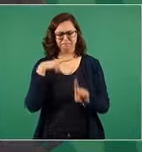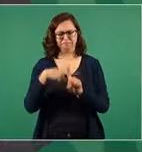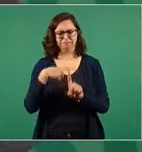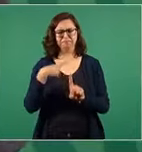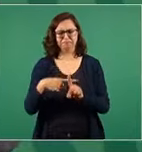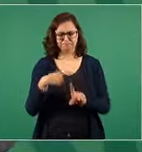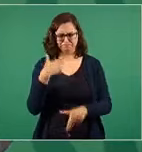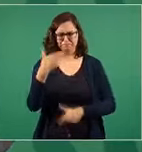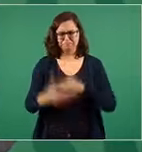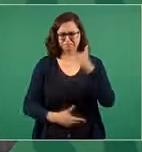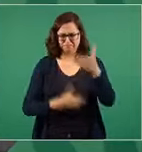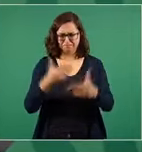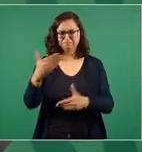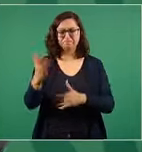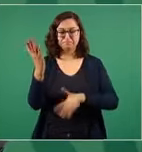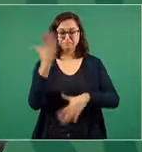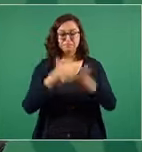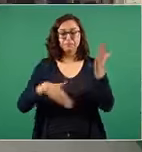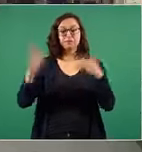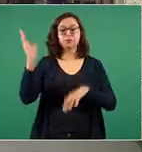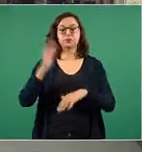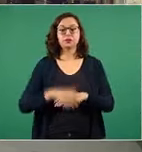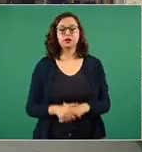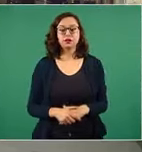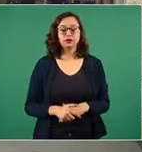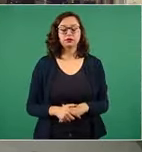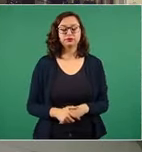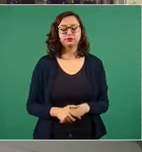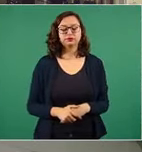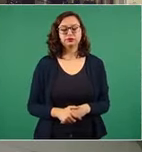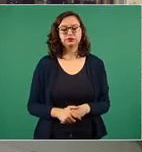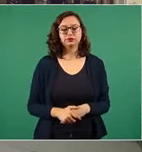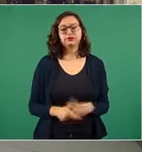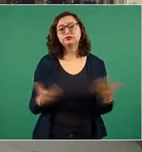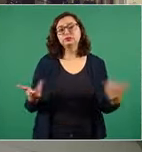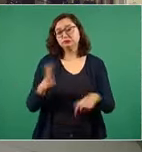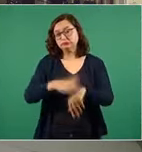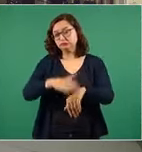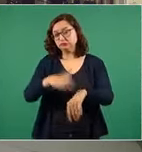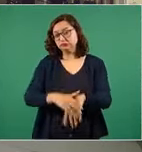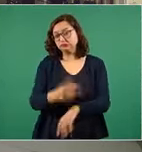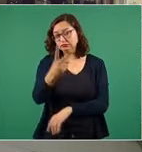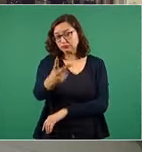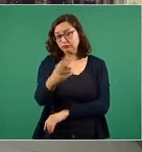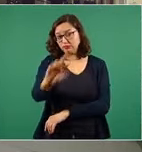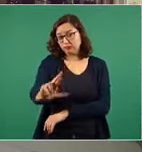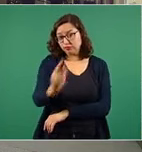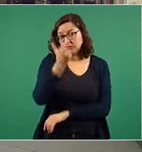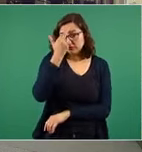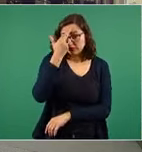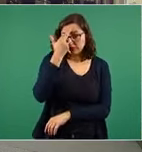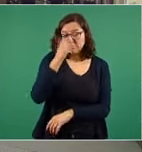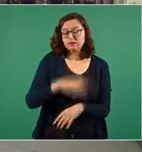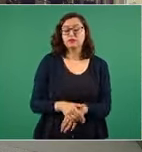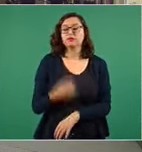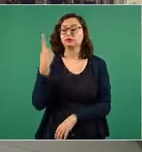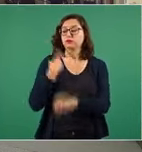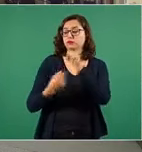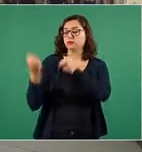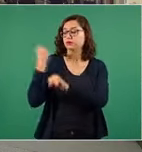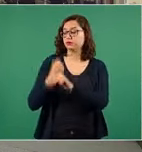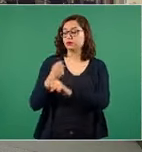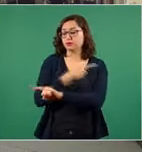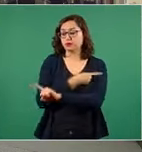a salir adelante. Dos recordatorios o exhortos, presidente. Aquí más o menos año y medio yo le